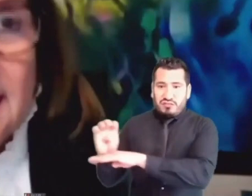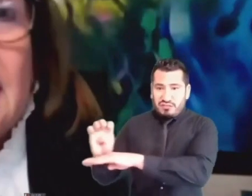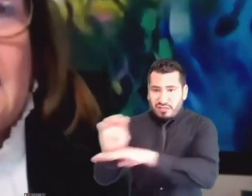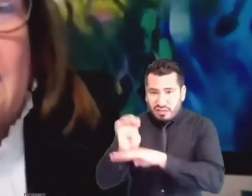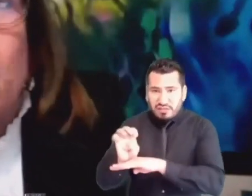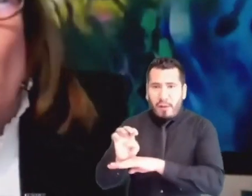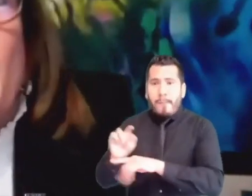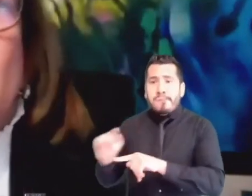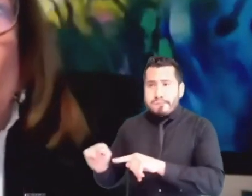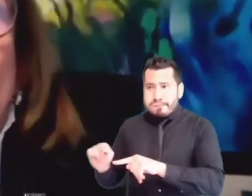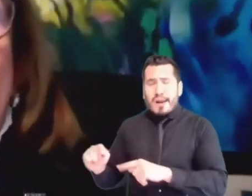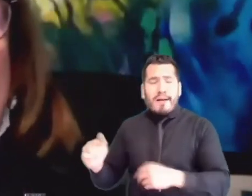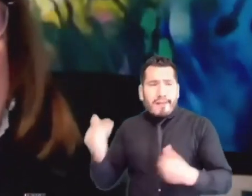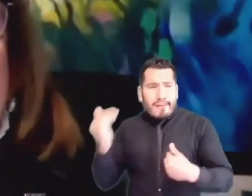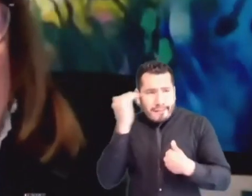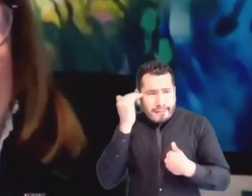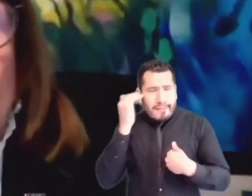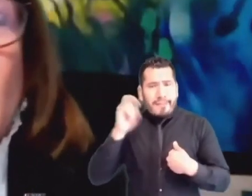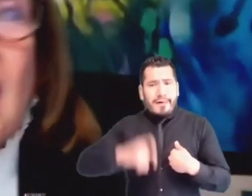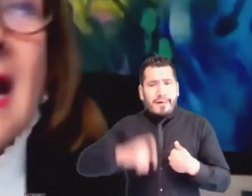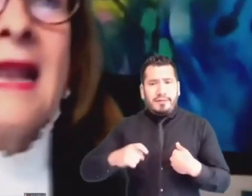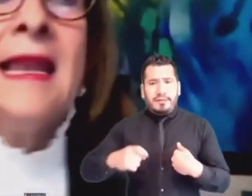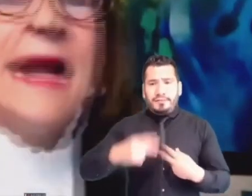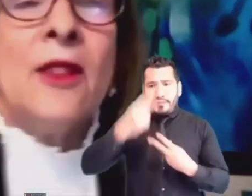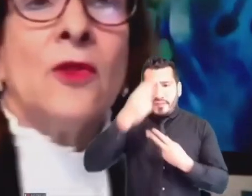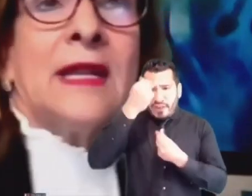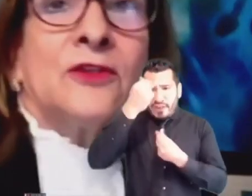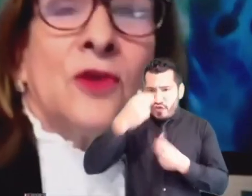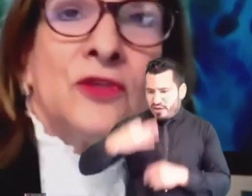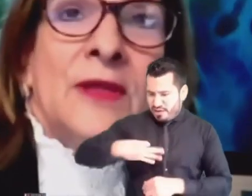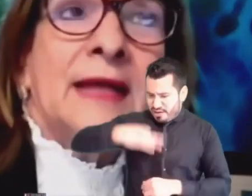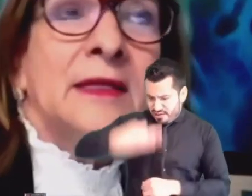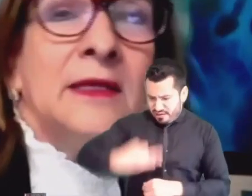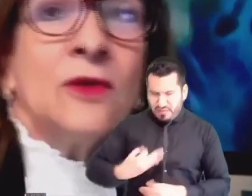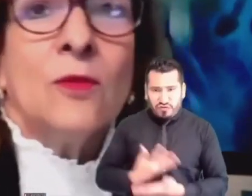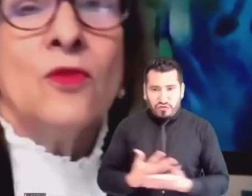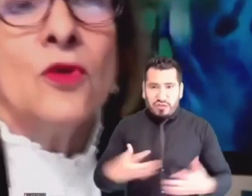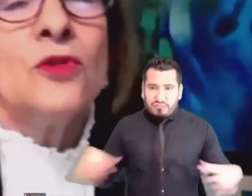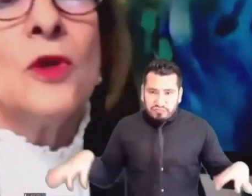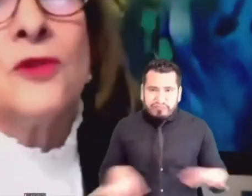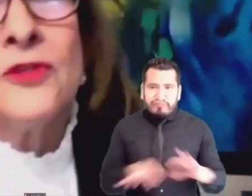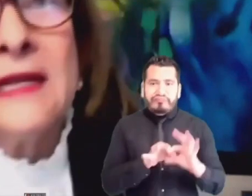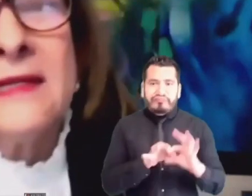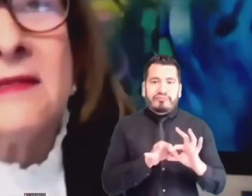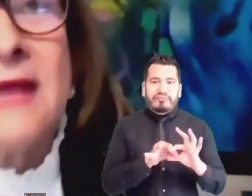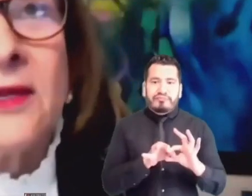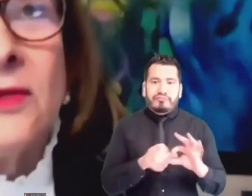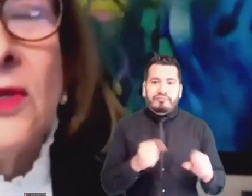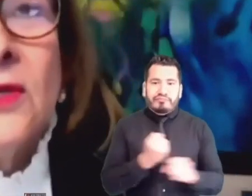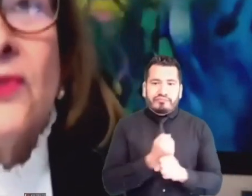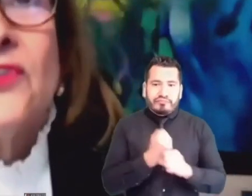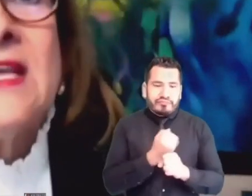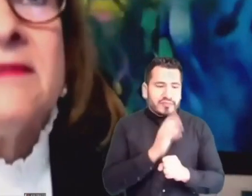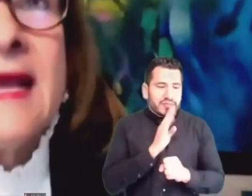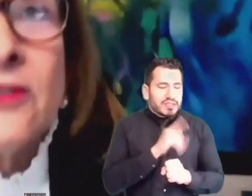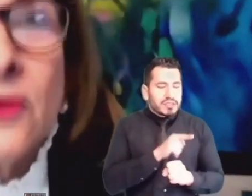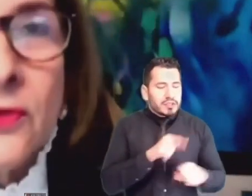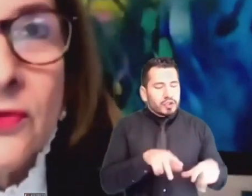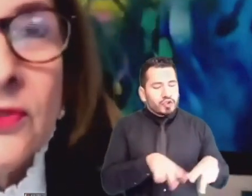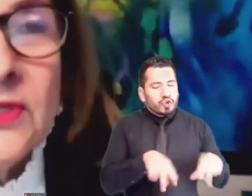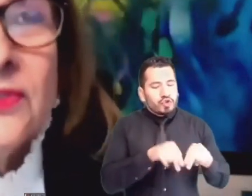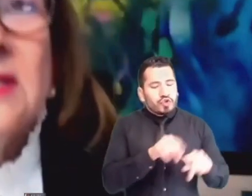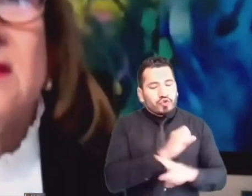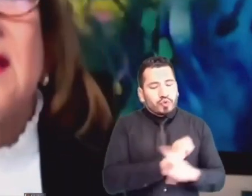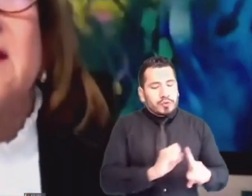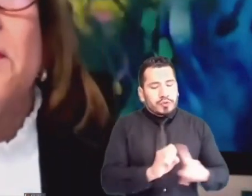de la recuperación de los valores éticos, al lado de la sociedad, como un control social necesario, sin sesgos,